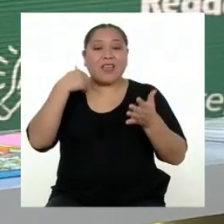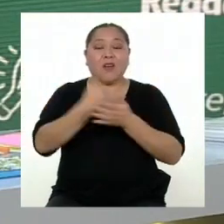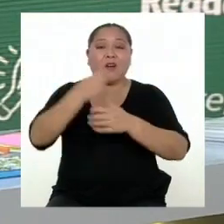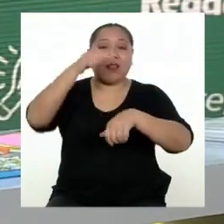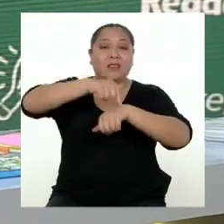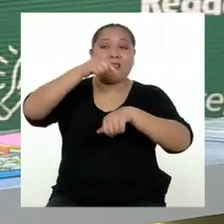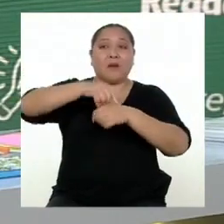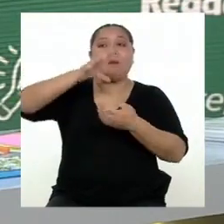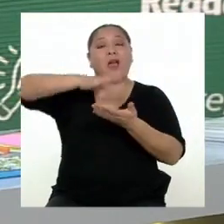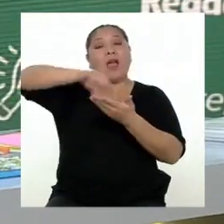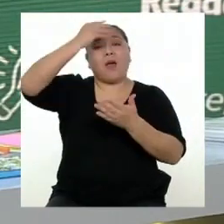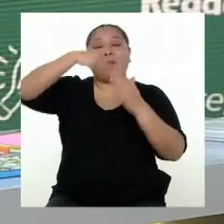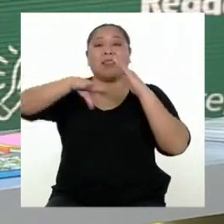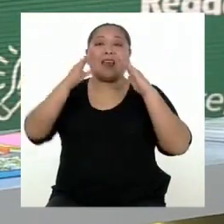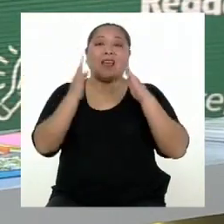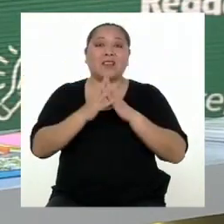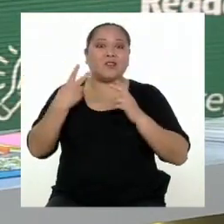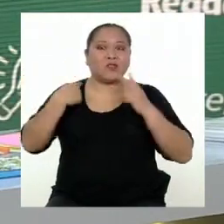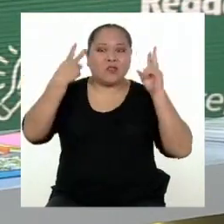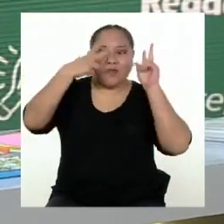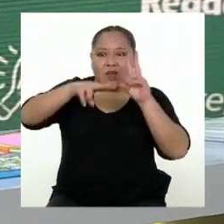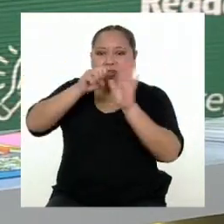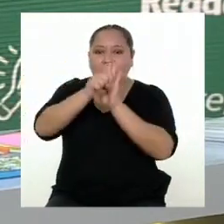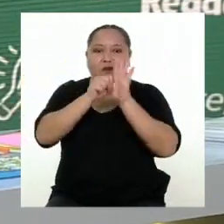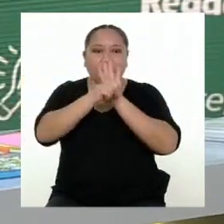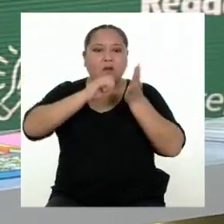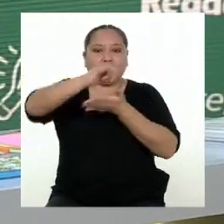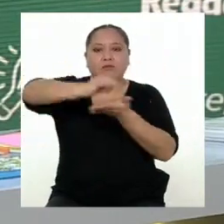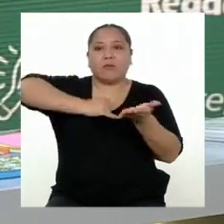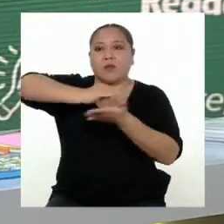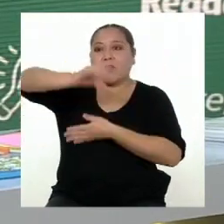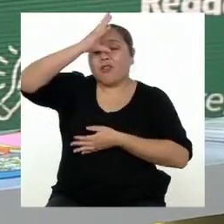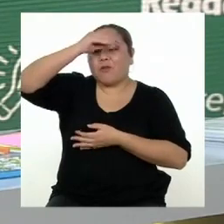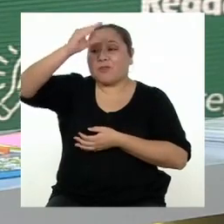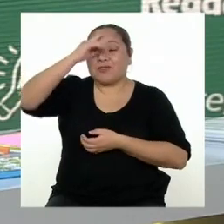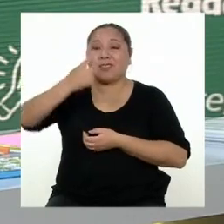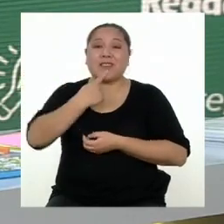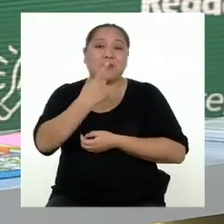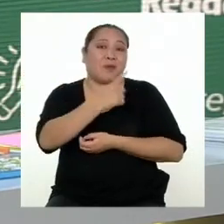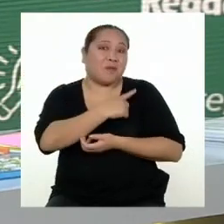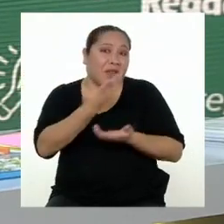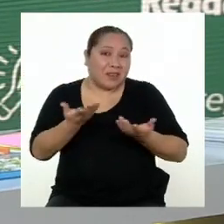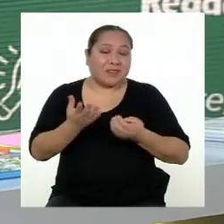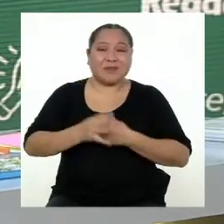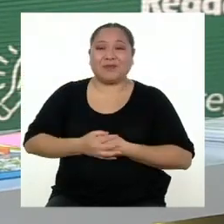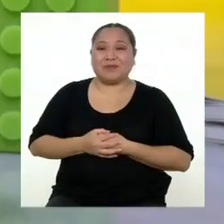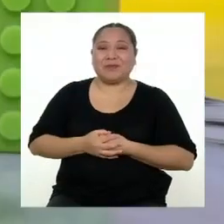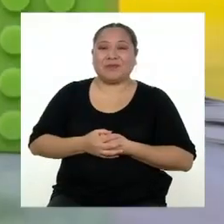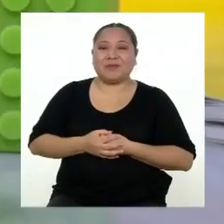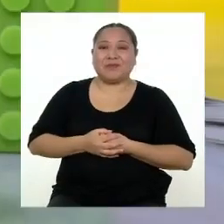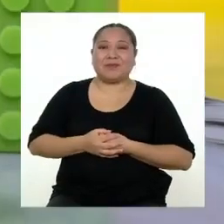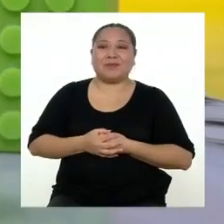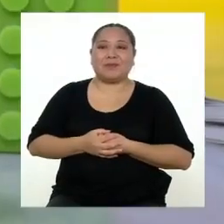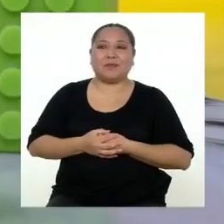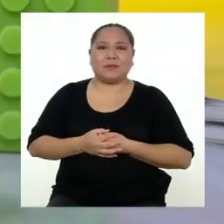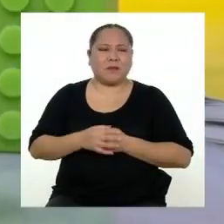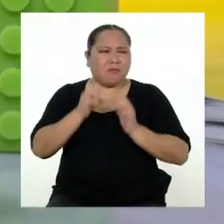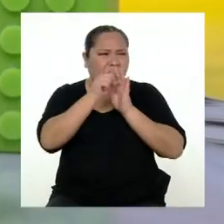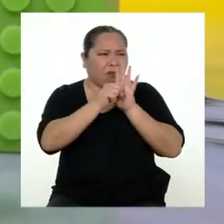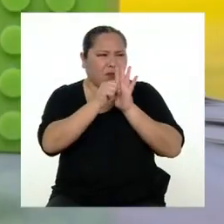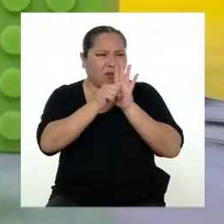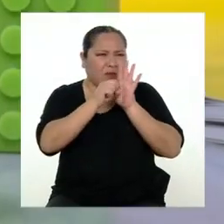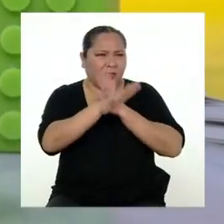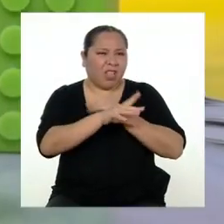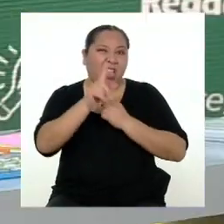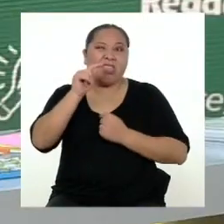hora de Aprendo en Casa y estoy viendo los videos que me han mandado los chicos y chicas de primero de secundaria. ¿Videos de